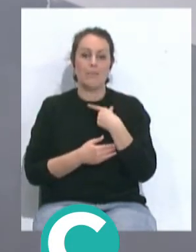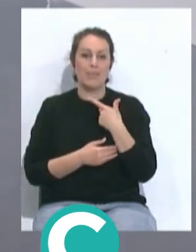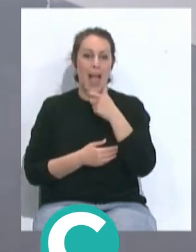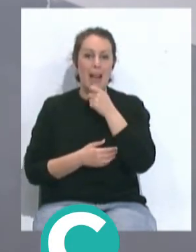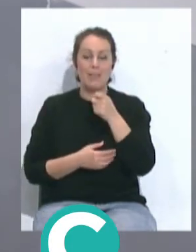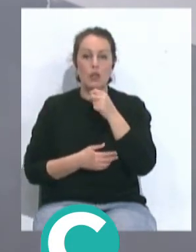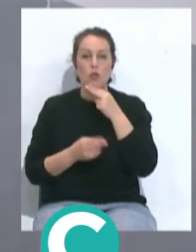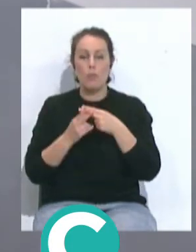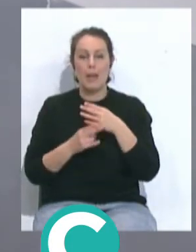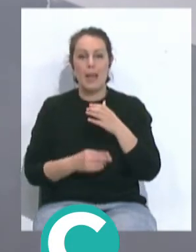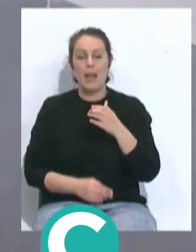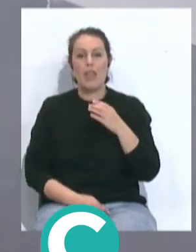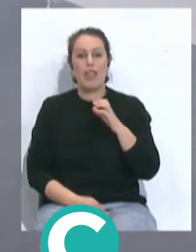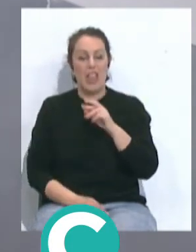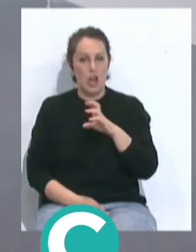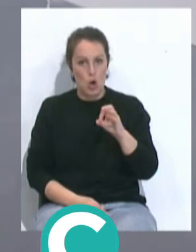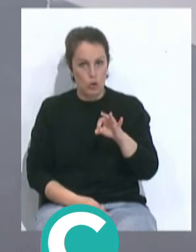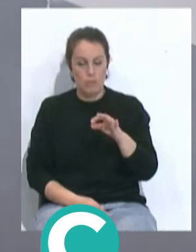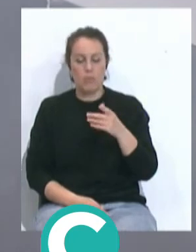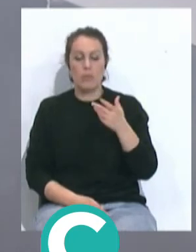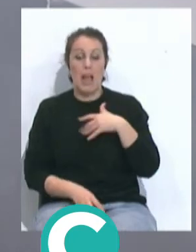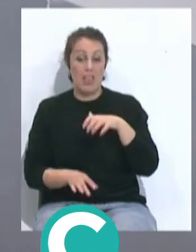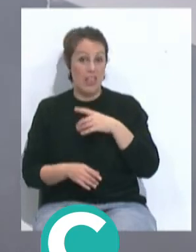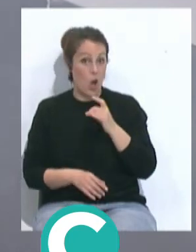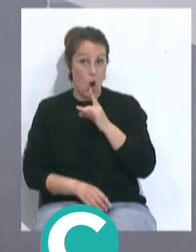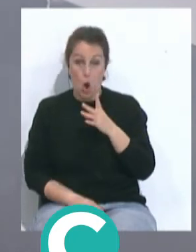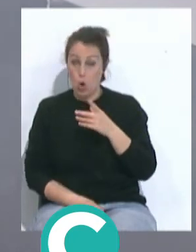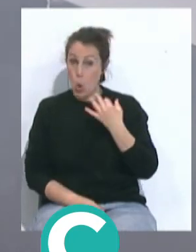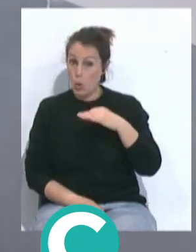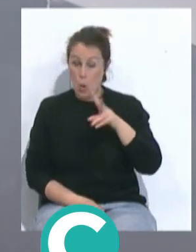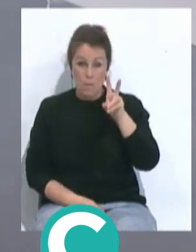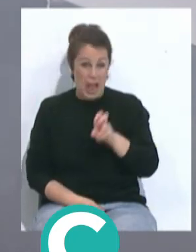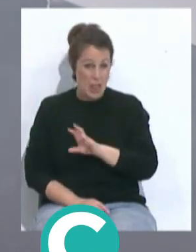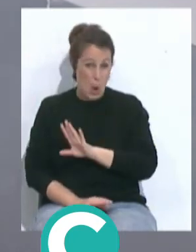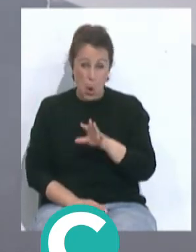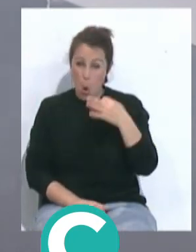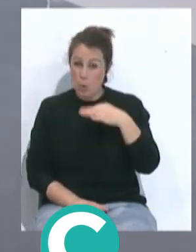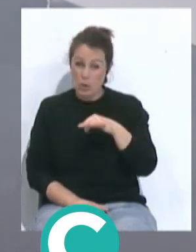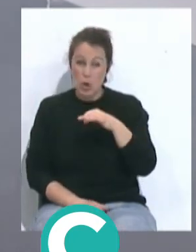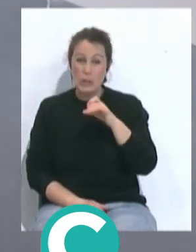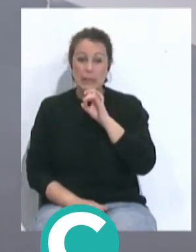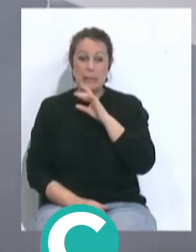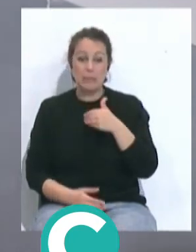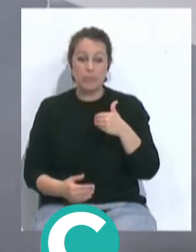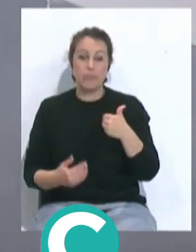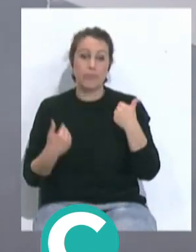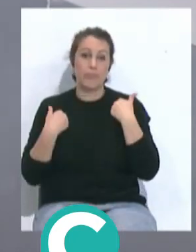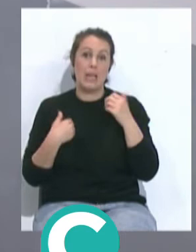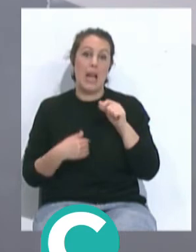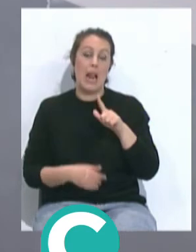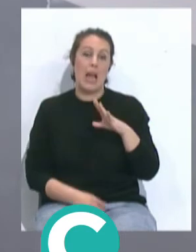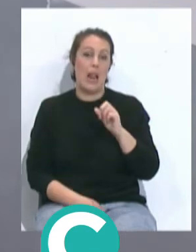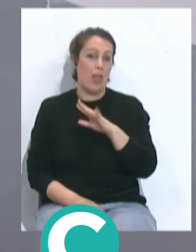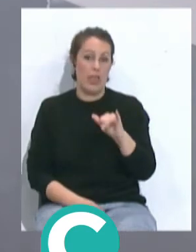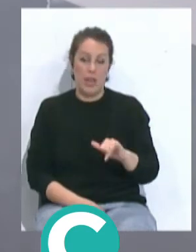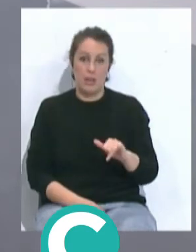Cerro Grande y el Cádiz, porque el único gol válido de ese partido, indiscutiblemente, ha sido el de Rubén Alcaraz,